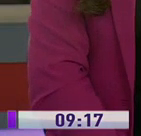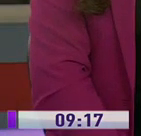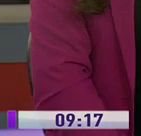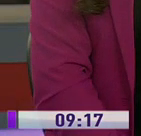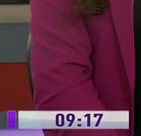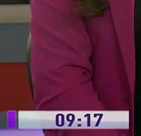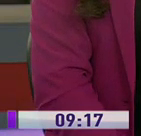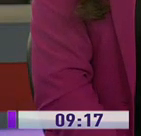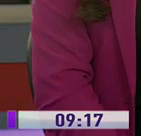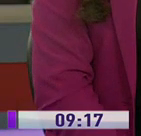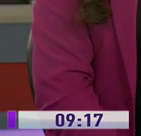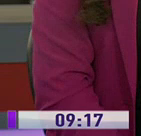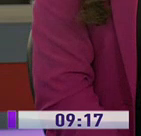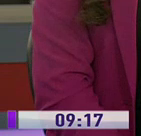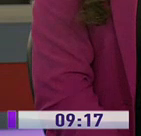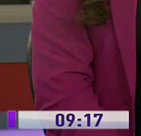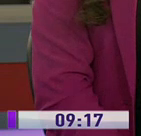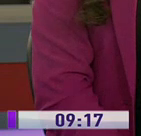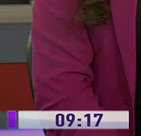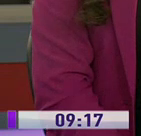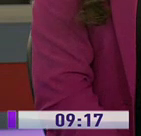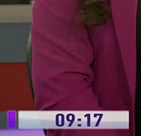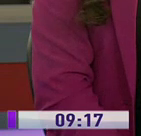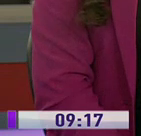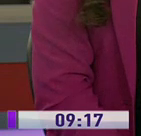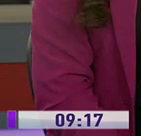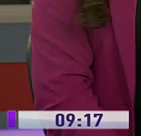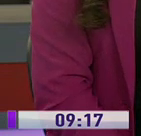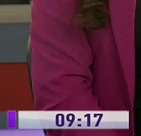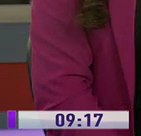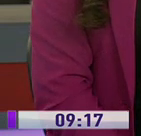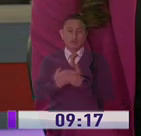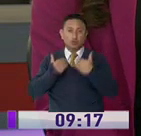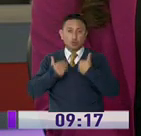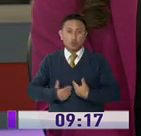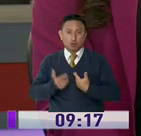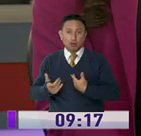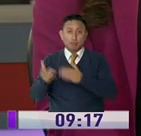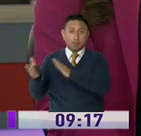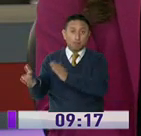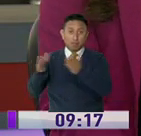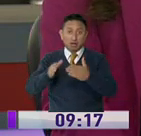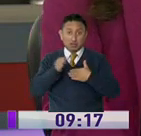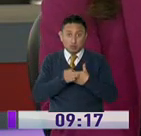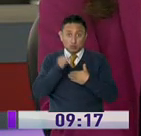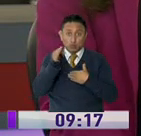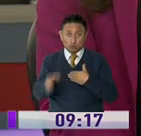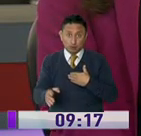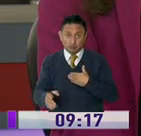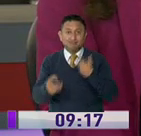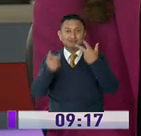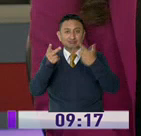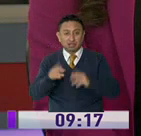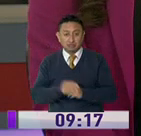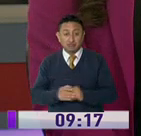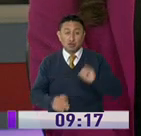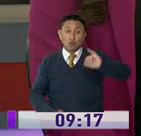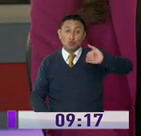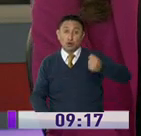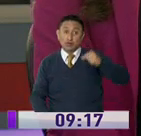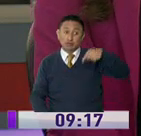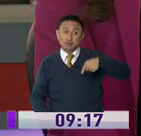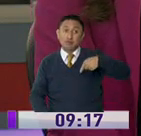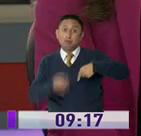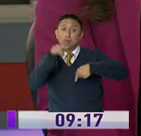Les contamos que en Baba Oyo las autoridades realizan el protocolo de manejo de cadáveres de las víctimas del coronavirus. Además, este jueves un